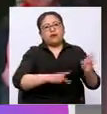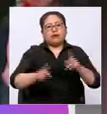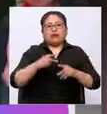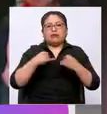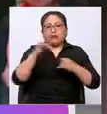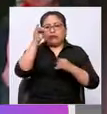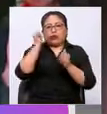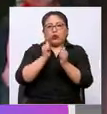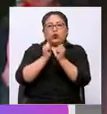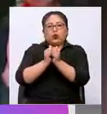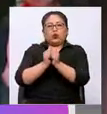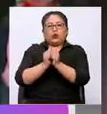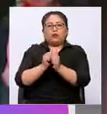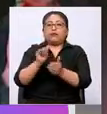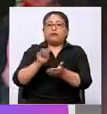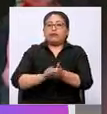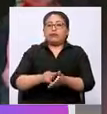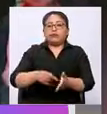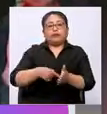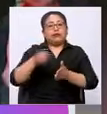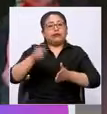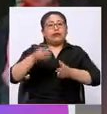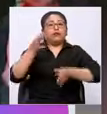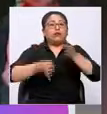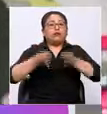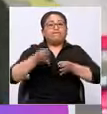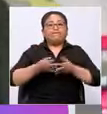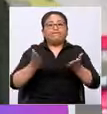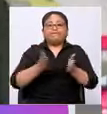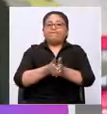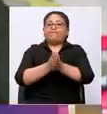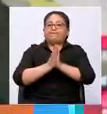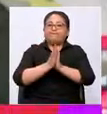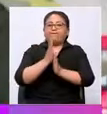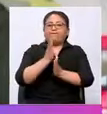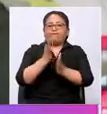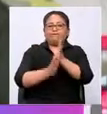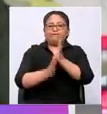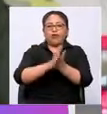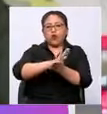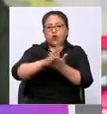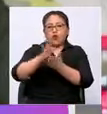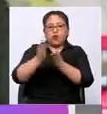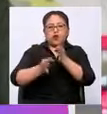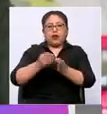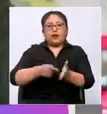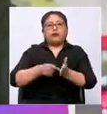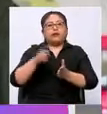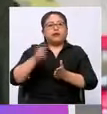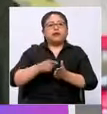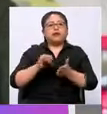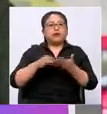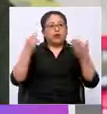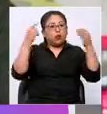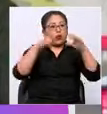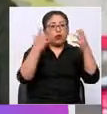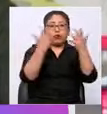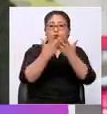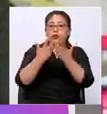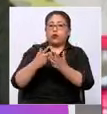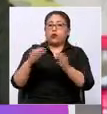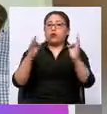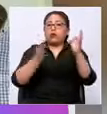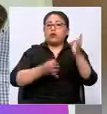facto, pues ellos deben ser juzgados. Eso solamente es justicia lo que pedimos y sin duda alguna nos vamos a poner de acuerdo con el sistema judicial